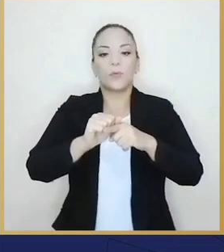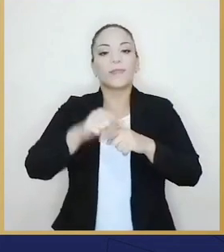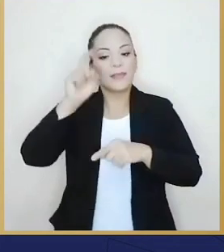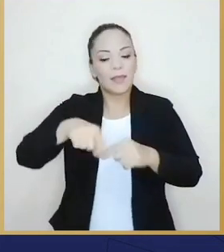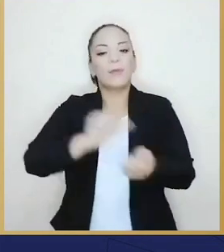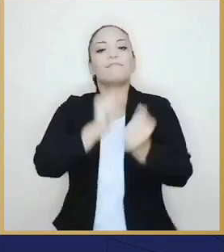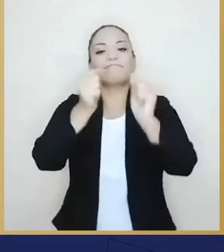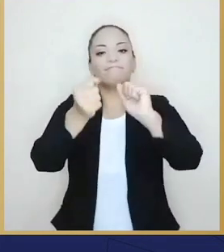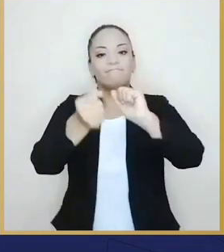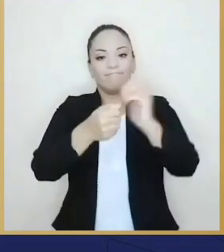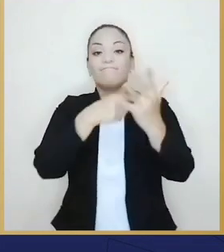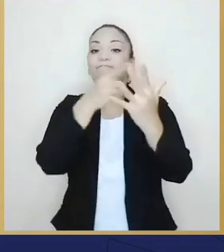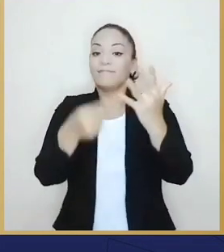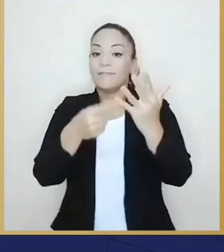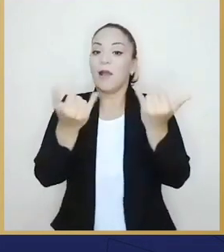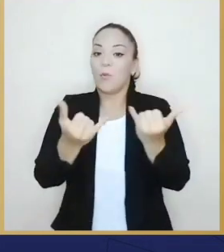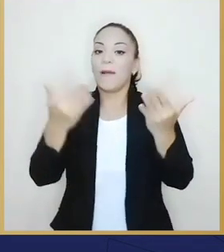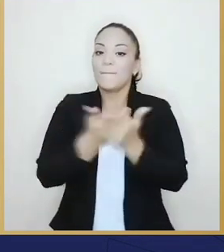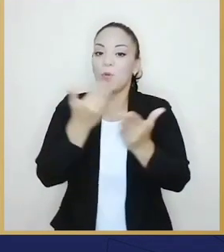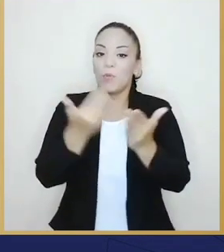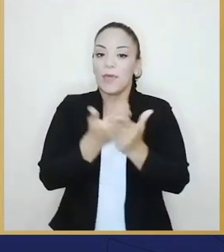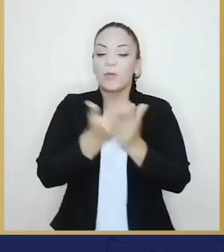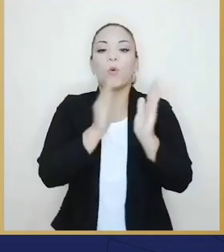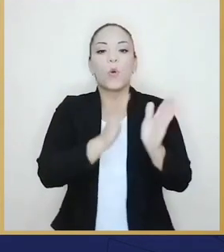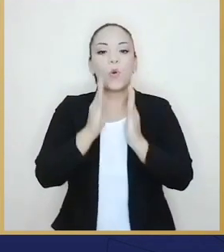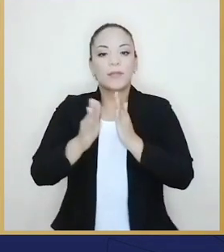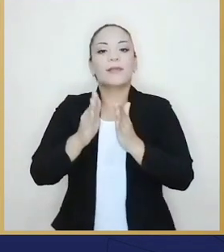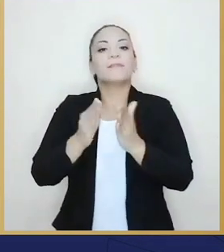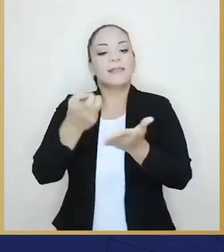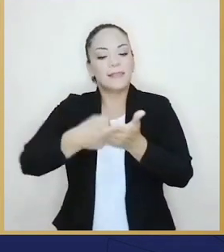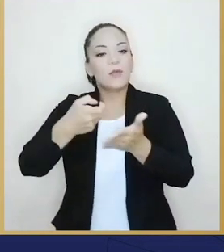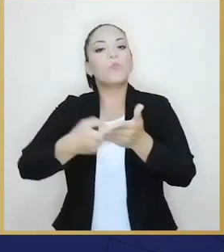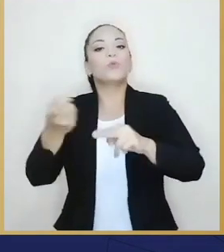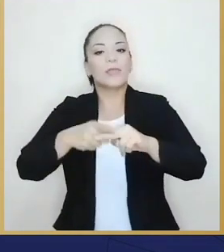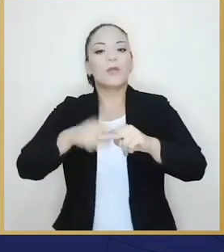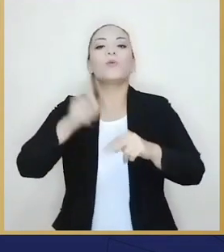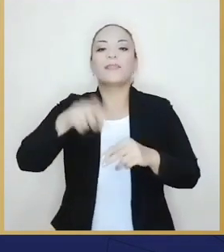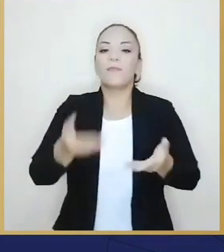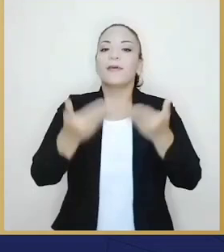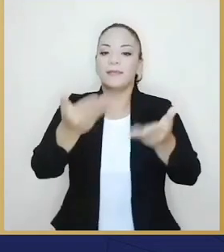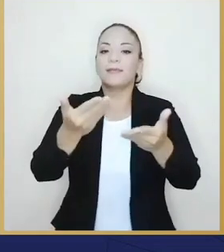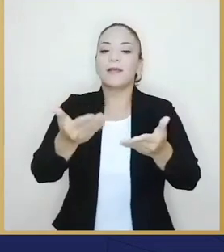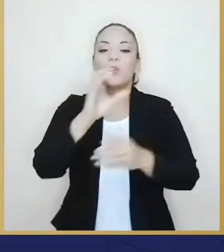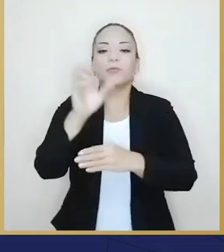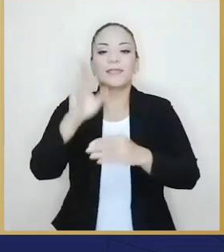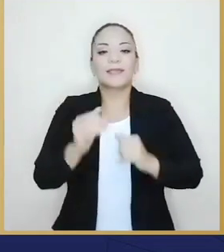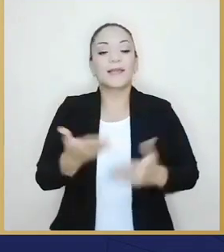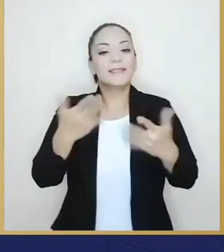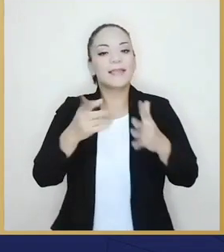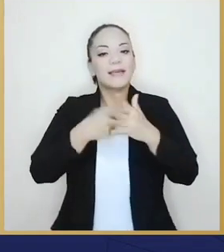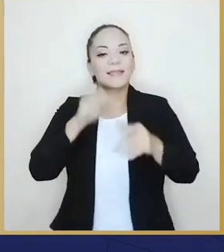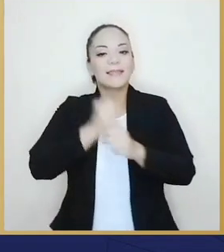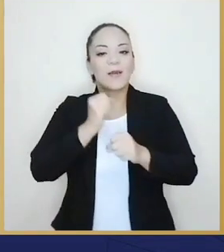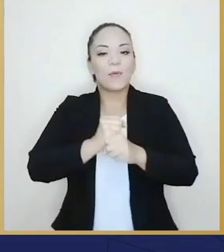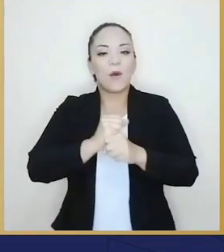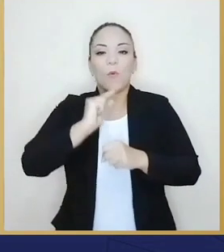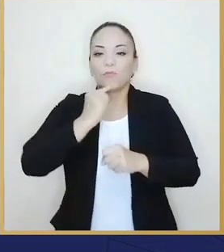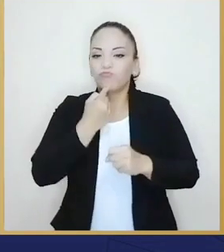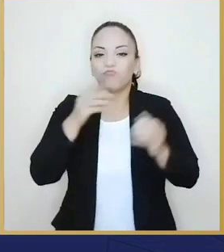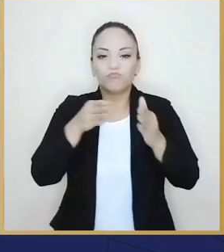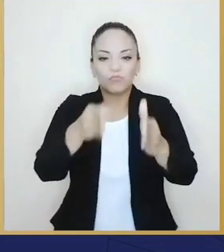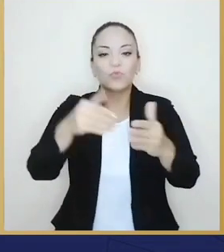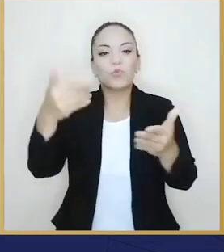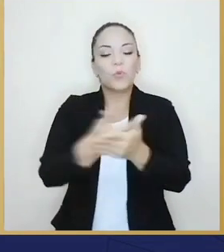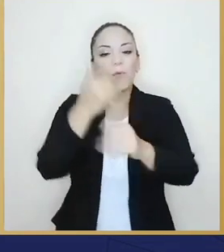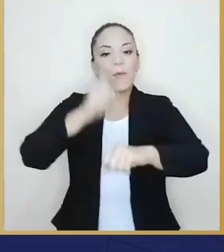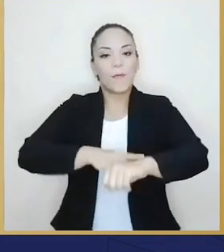transformación basada en la modernidad y el orden tributario que merece Costa Rica. Ya iniciamos el trabajo orientado y serio que nos llevará